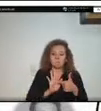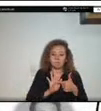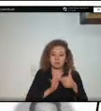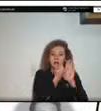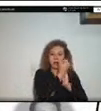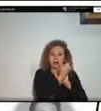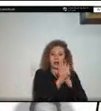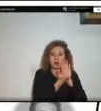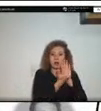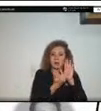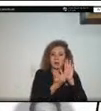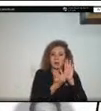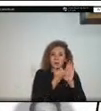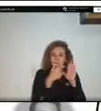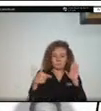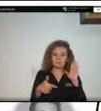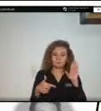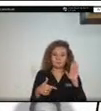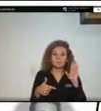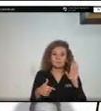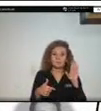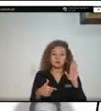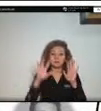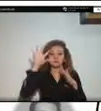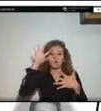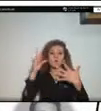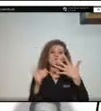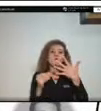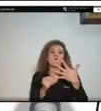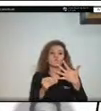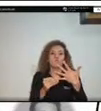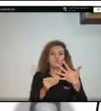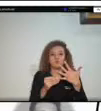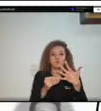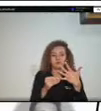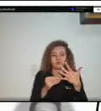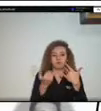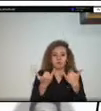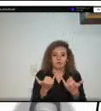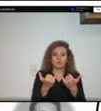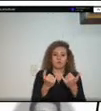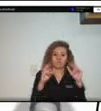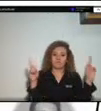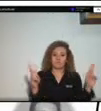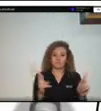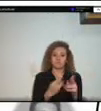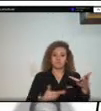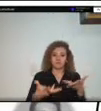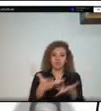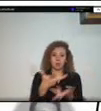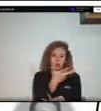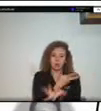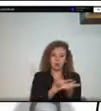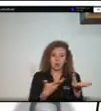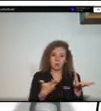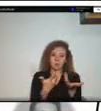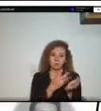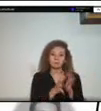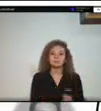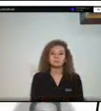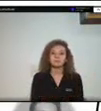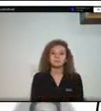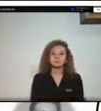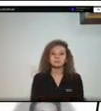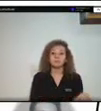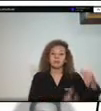conclusiones de este breve conversatorio en primer lugar pues por supuesto los cuatro territorios comparten más o menos los